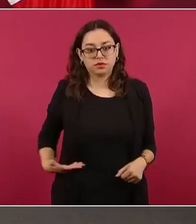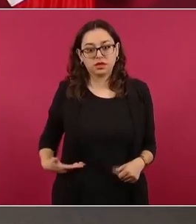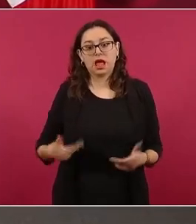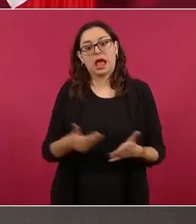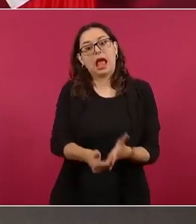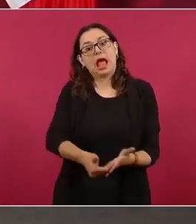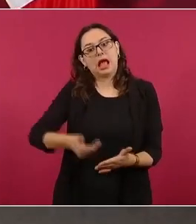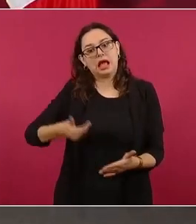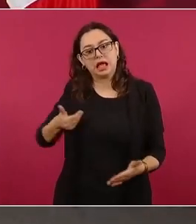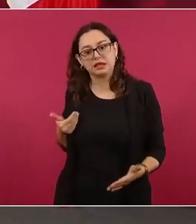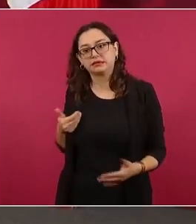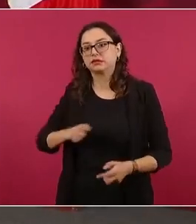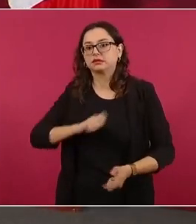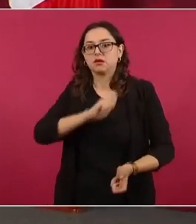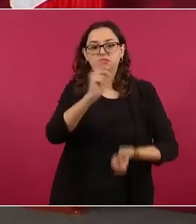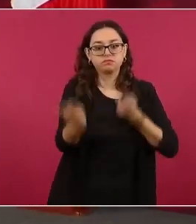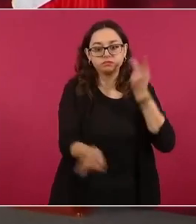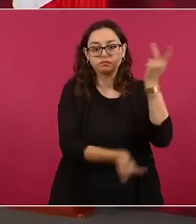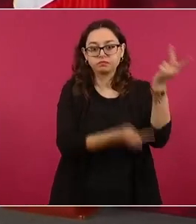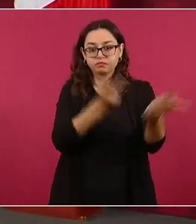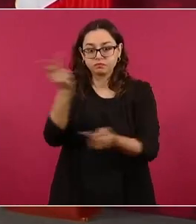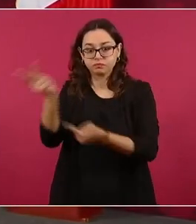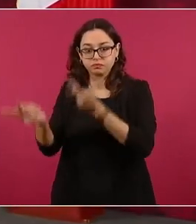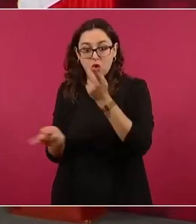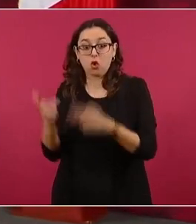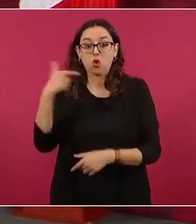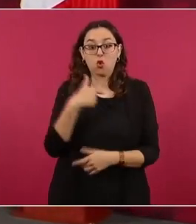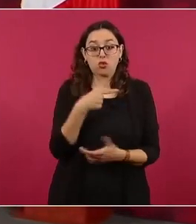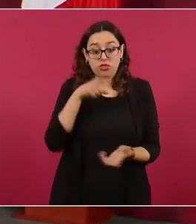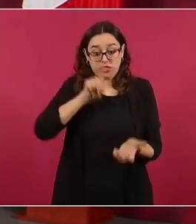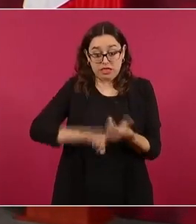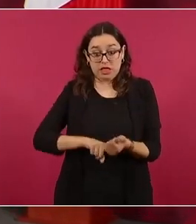porque también participó